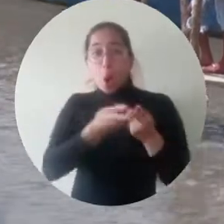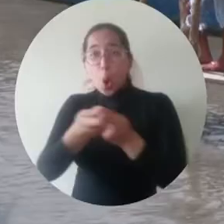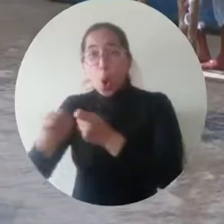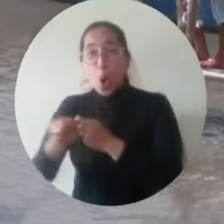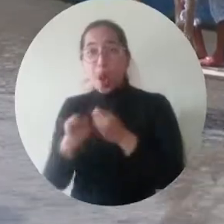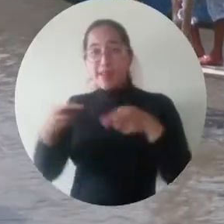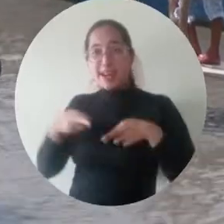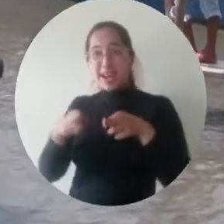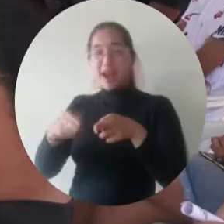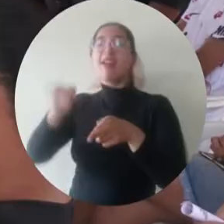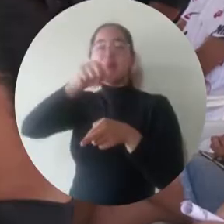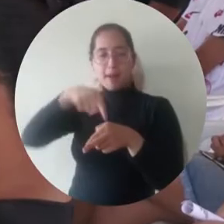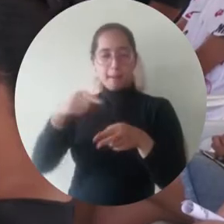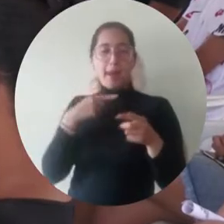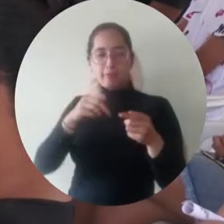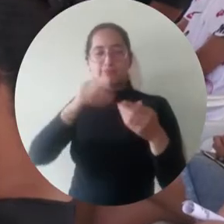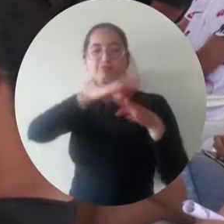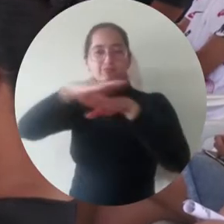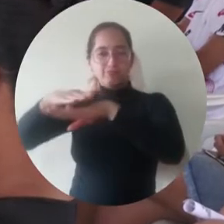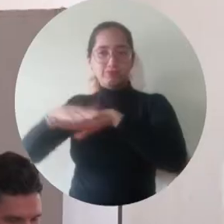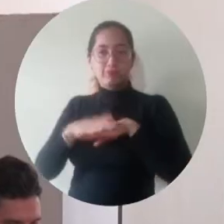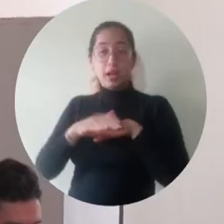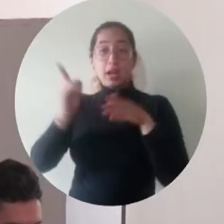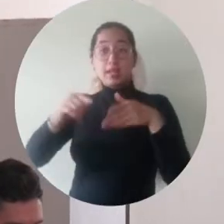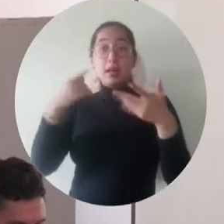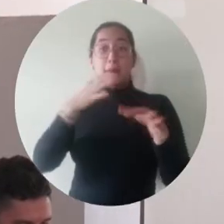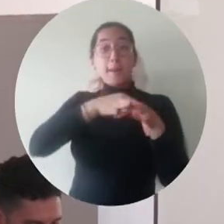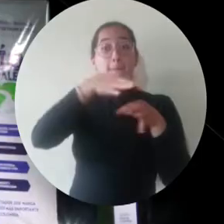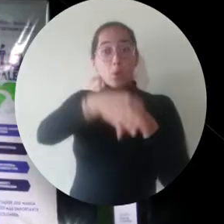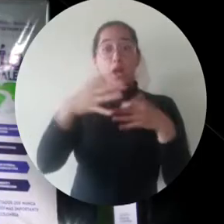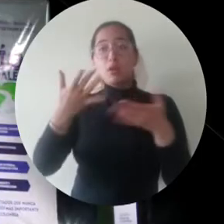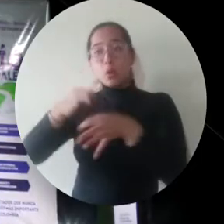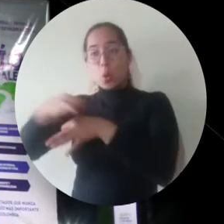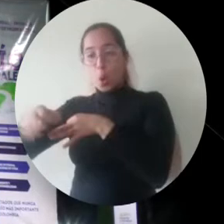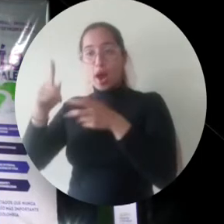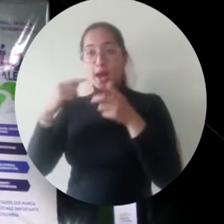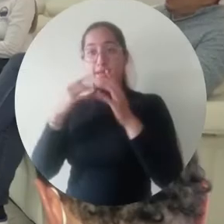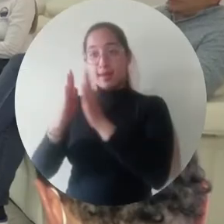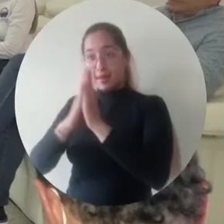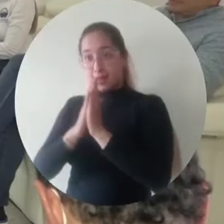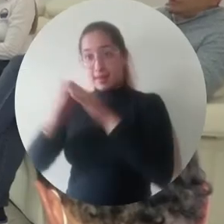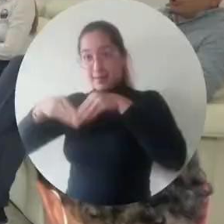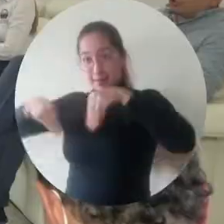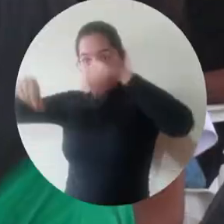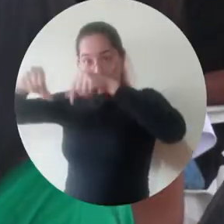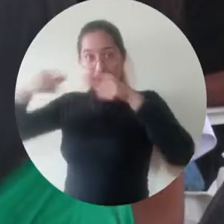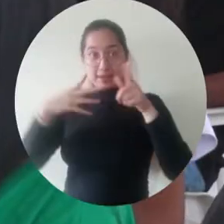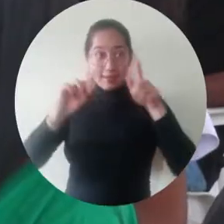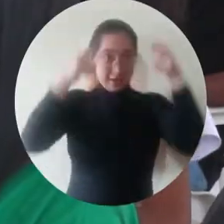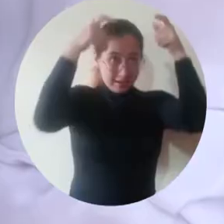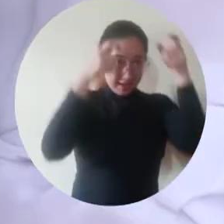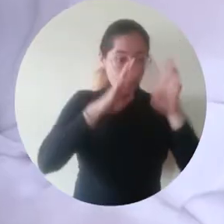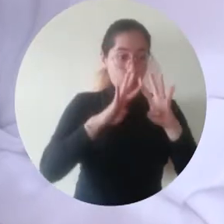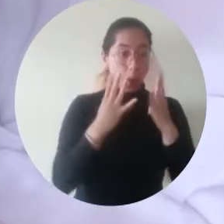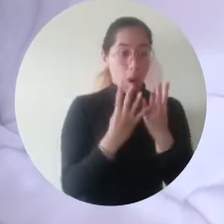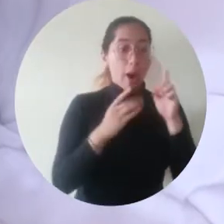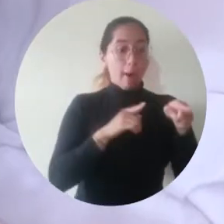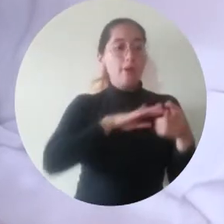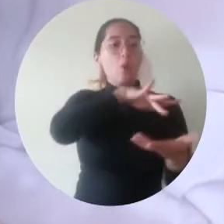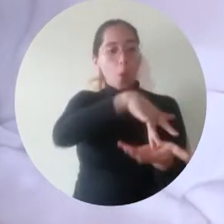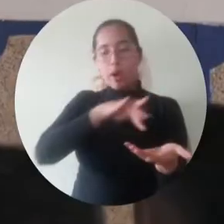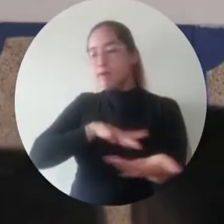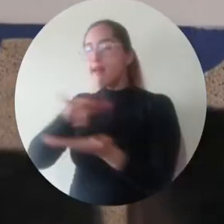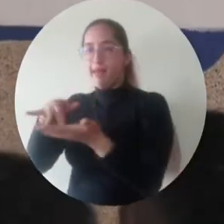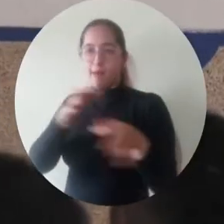ribereñas del Magdalena. El espacio académico también se ha realizado en municipios como Santa Ana y El Piñón, donde la comunidad ha participado